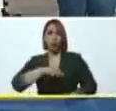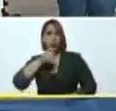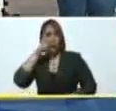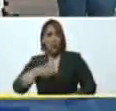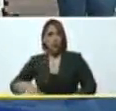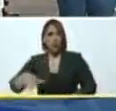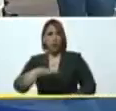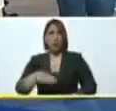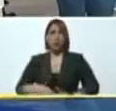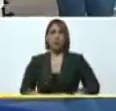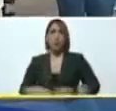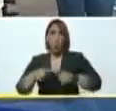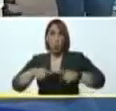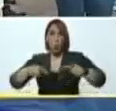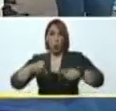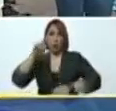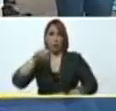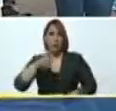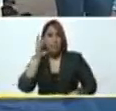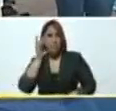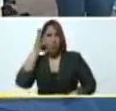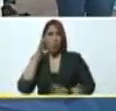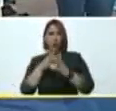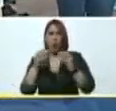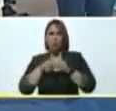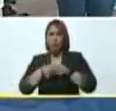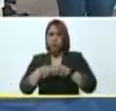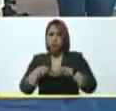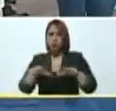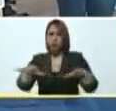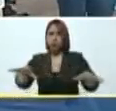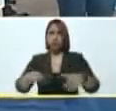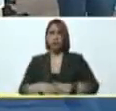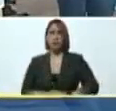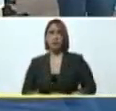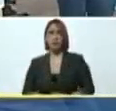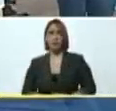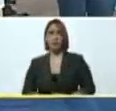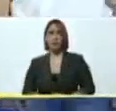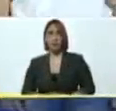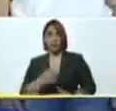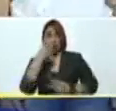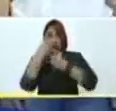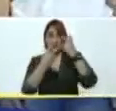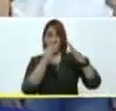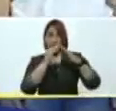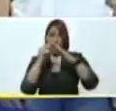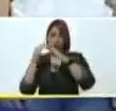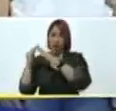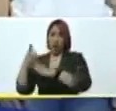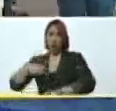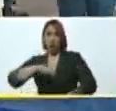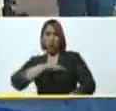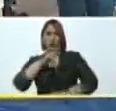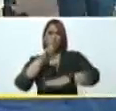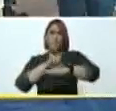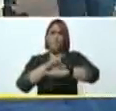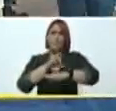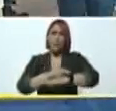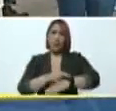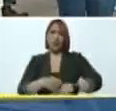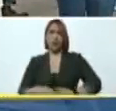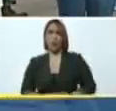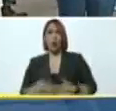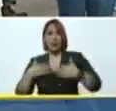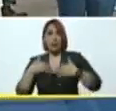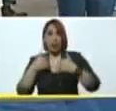este sector también se ha generado todo un despliegue, un despliegue casa a casa, donde nuestros médicos, médicas de la